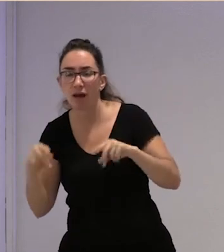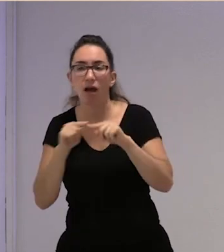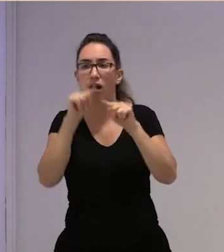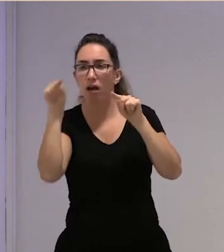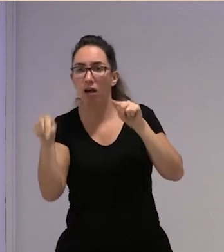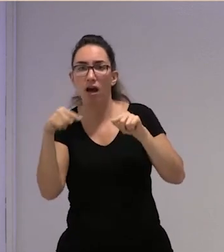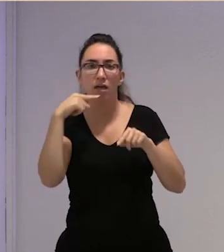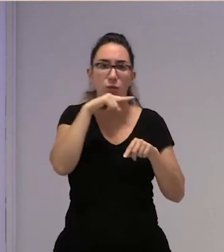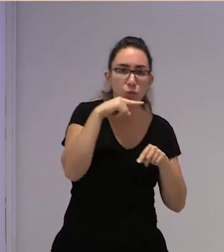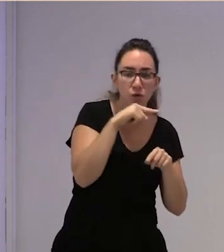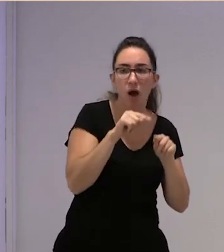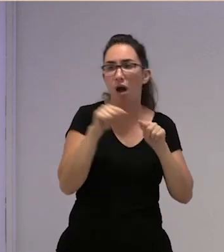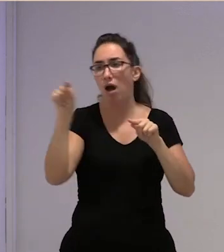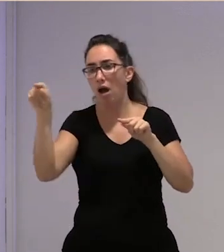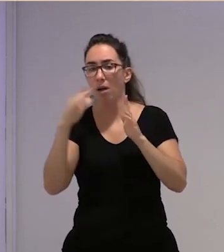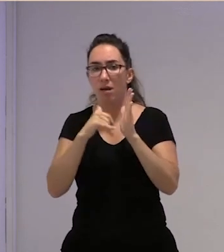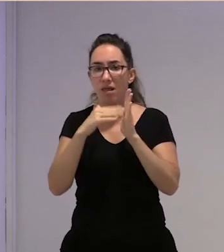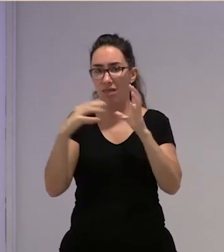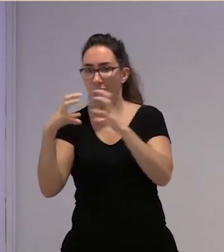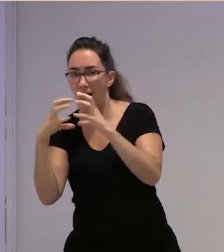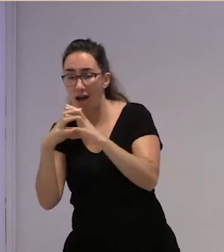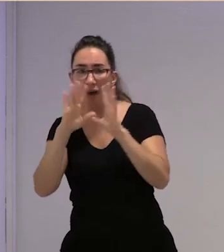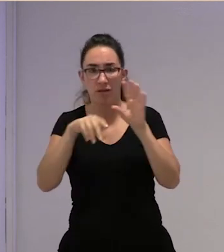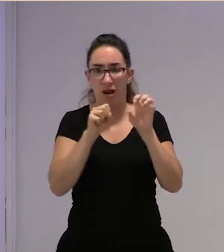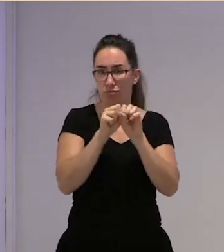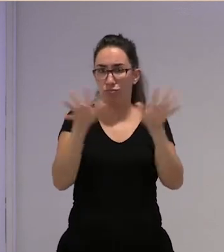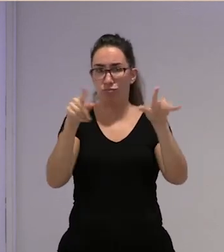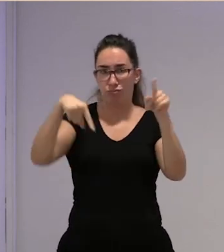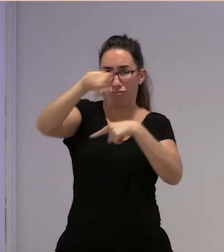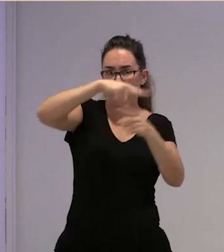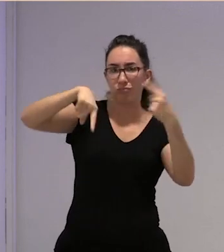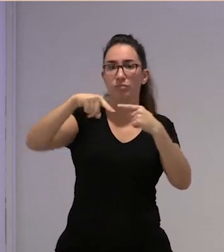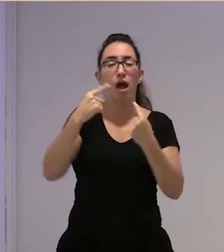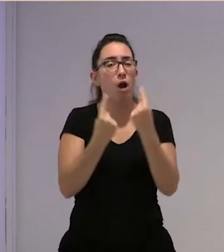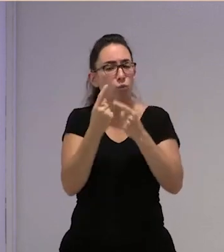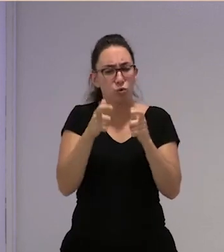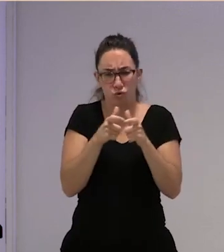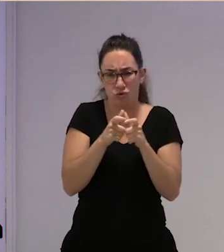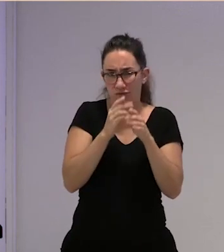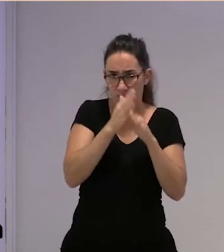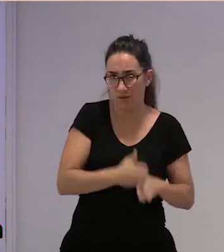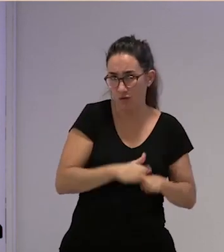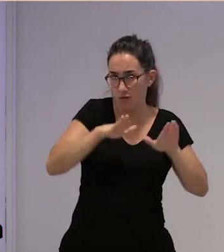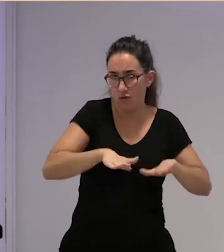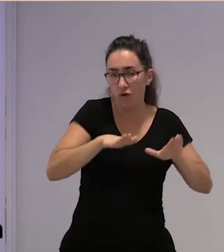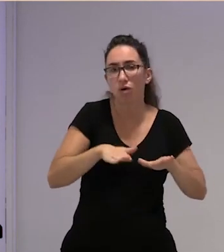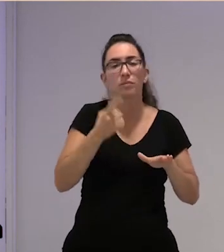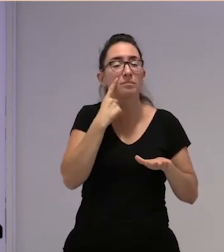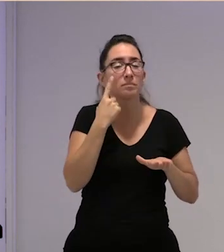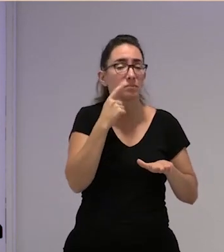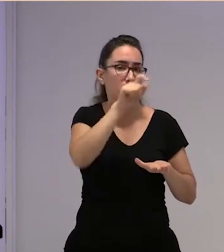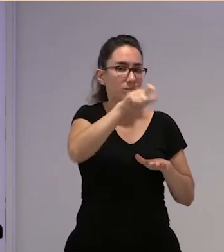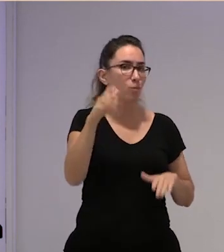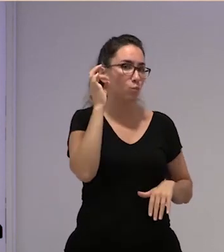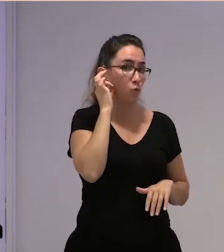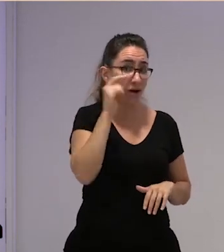petuna se van a la naranja a Valencia y es complicado pero siempre hay una parte que siempre se queda allí fija sobre todo de mujeres son gente que no